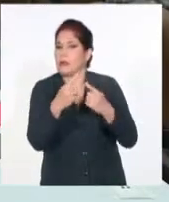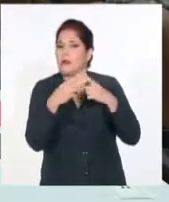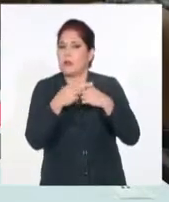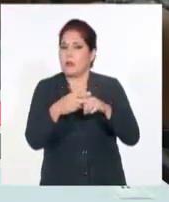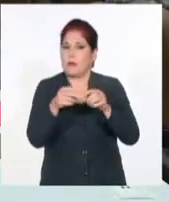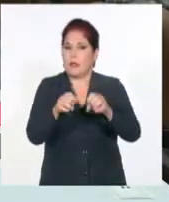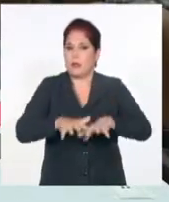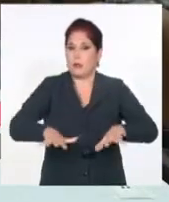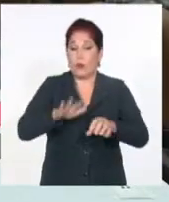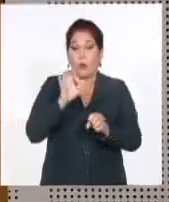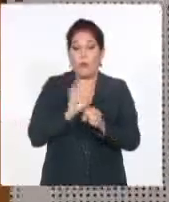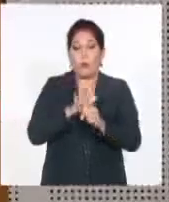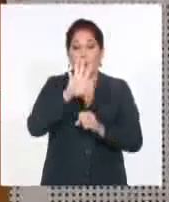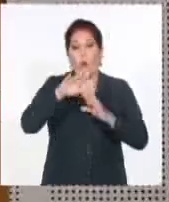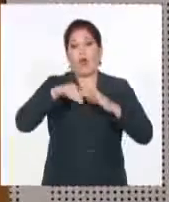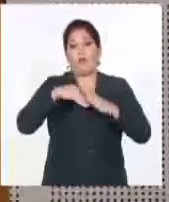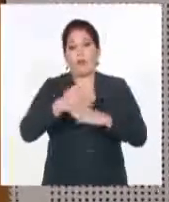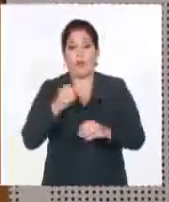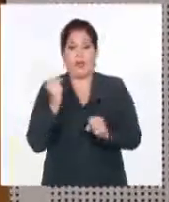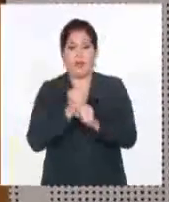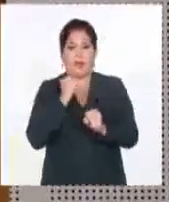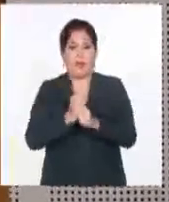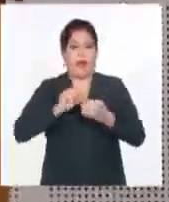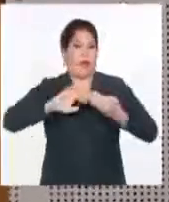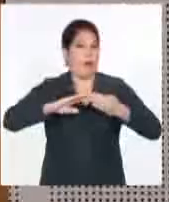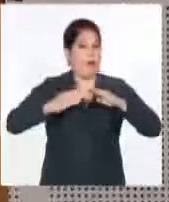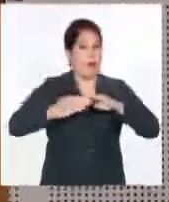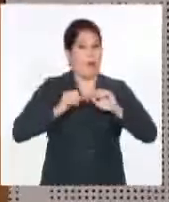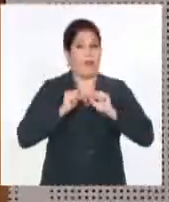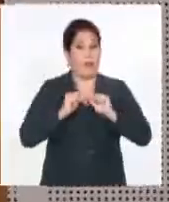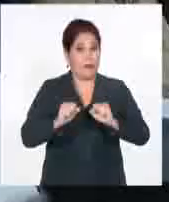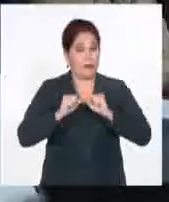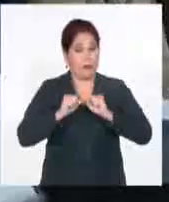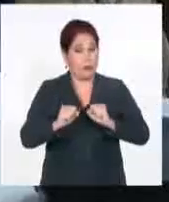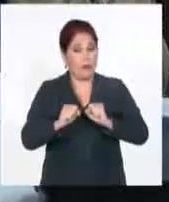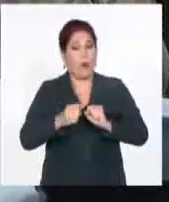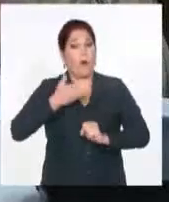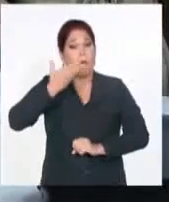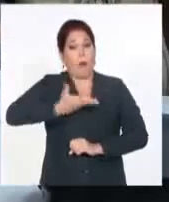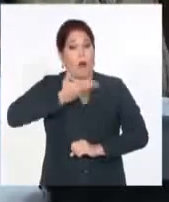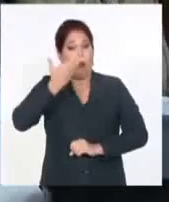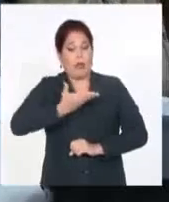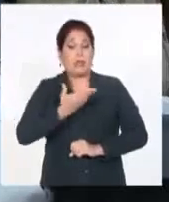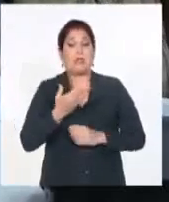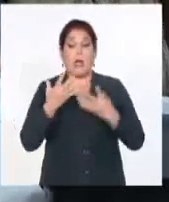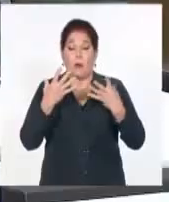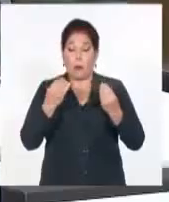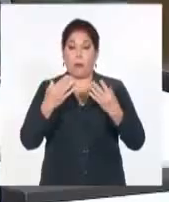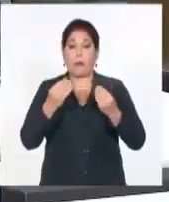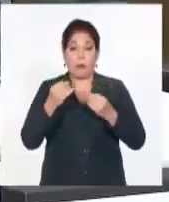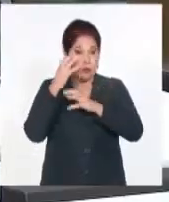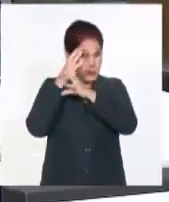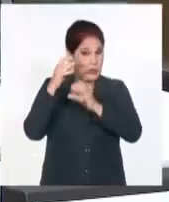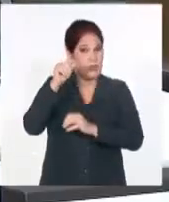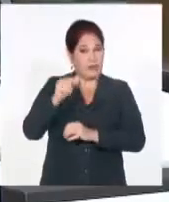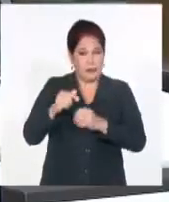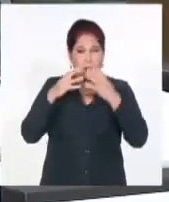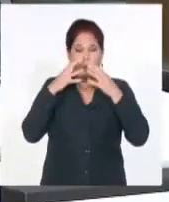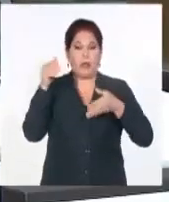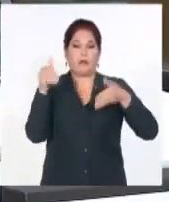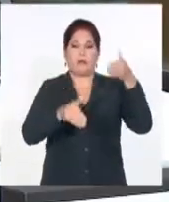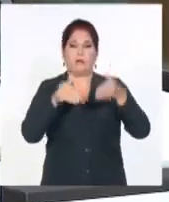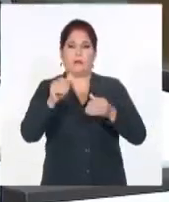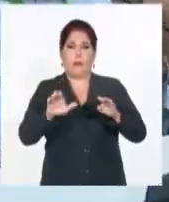Fue el inicio de cuatro días de intensas discusiones con más de un centenar de ponencias del más alto nivel científico. La cita